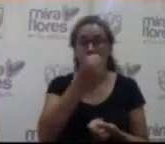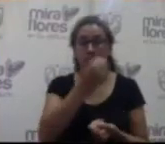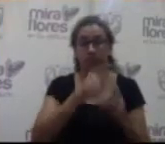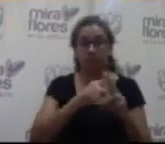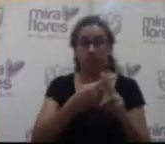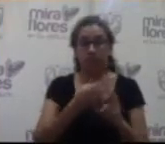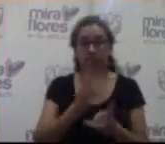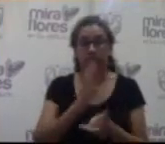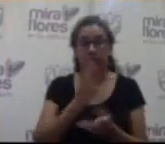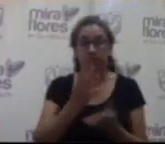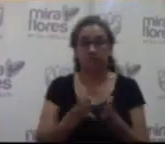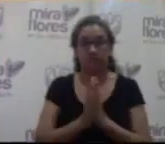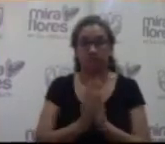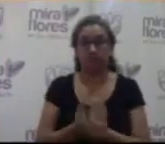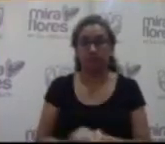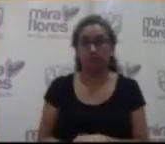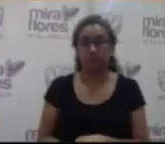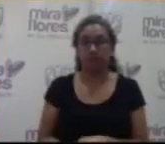al señor Tuesta, por favor.